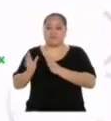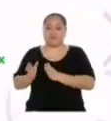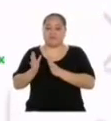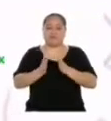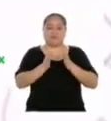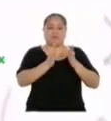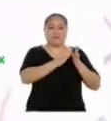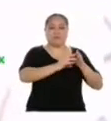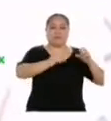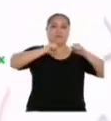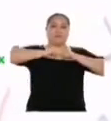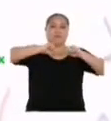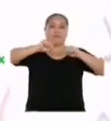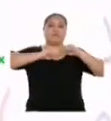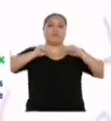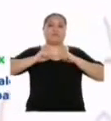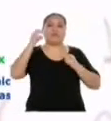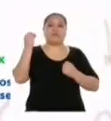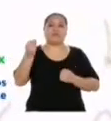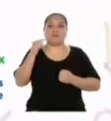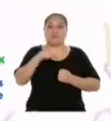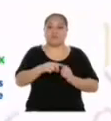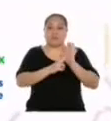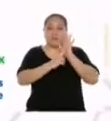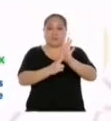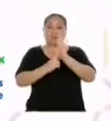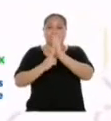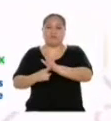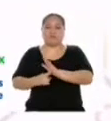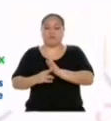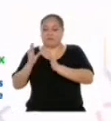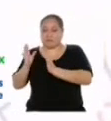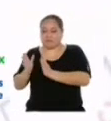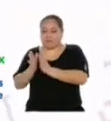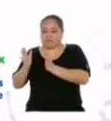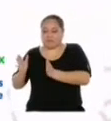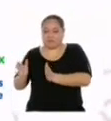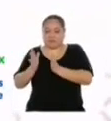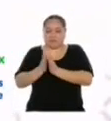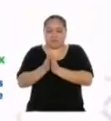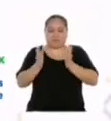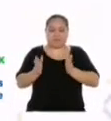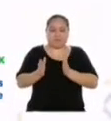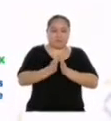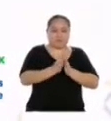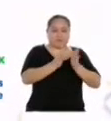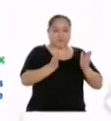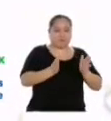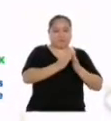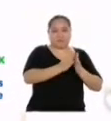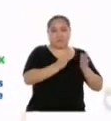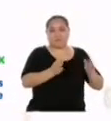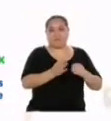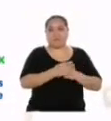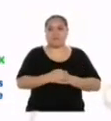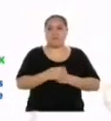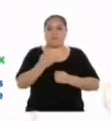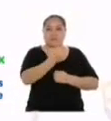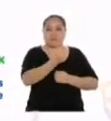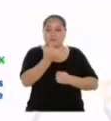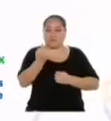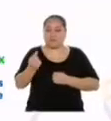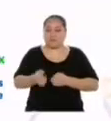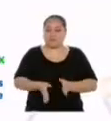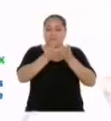actividad física. Porque ahí está representado el ancho de cada intervalo, que nos servirá para definir el ancho de la base de